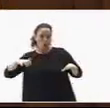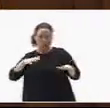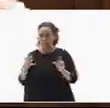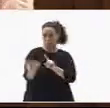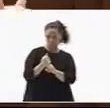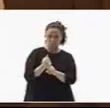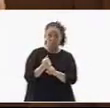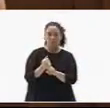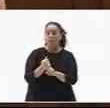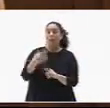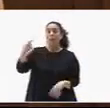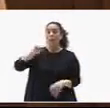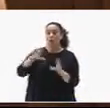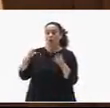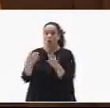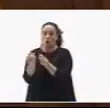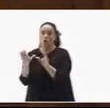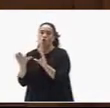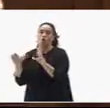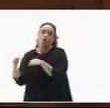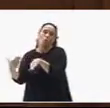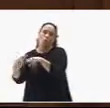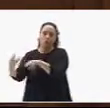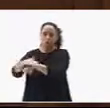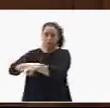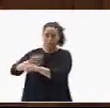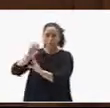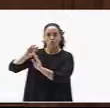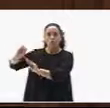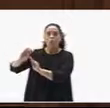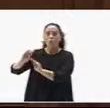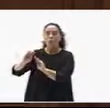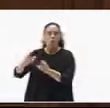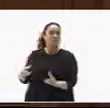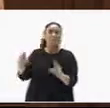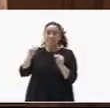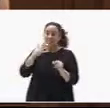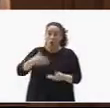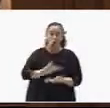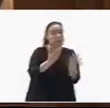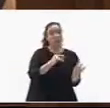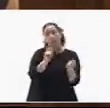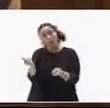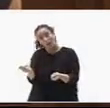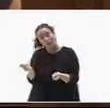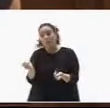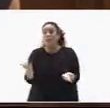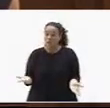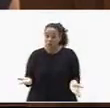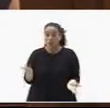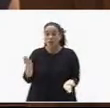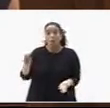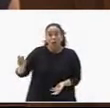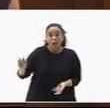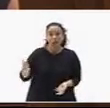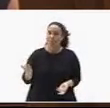presidente, junto a su gobierno, cesa si no obtiene esa confianza. Usted fue elegido